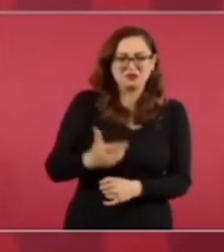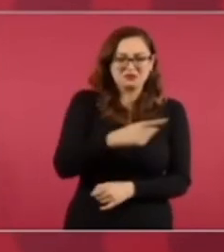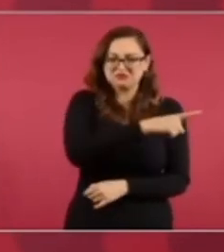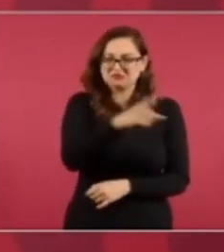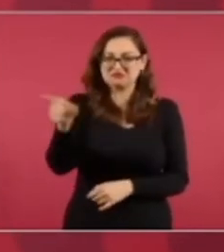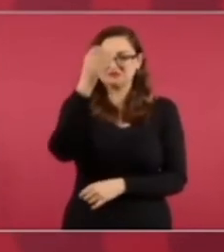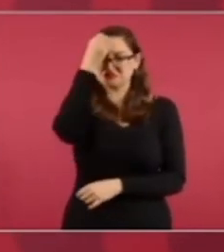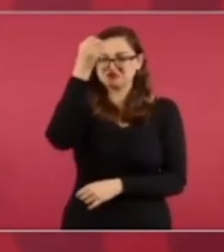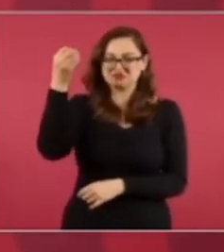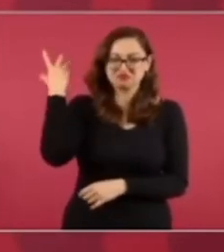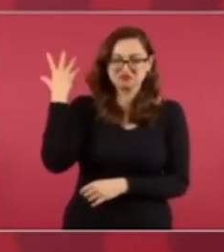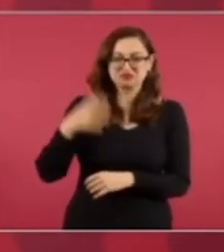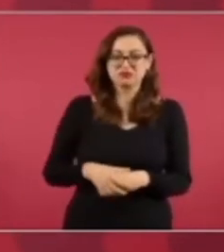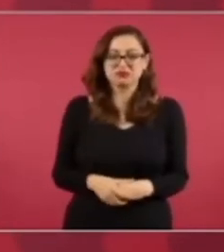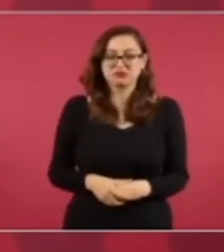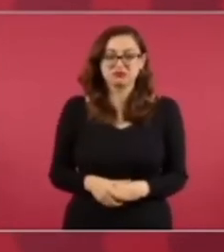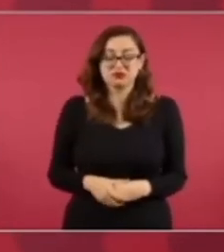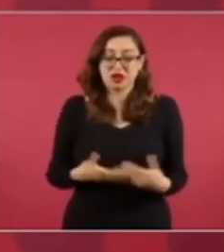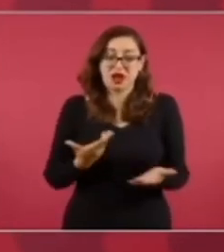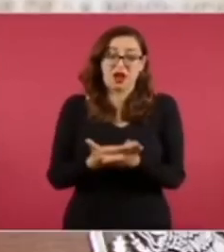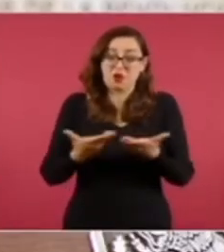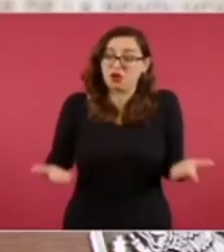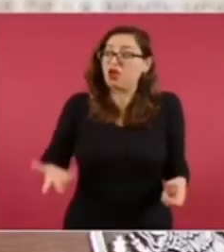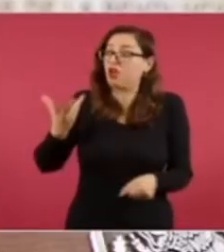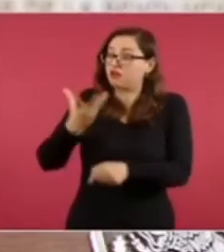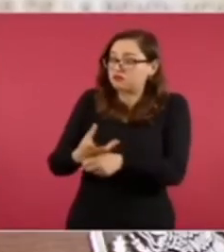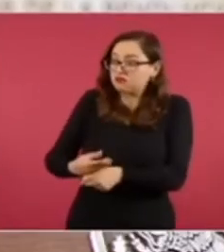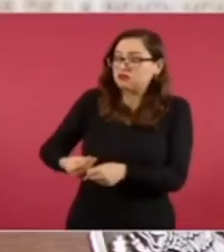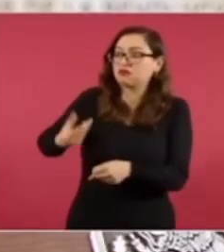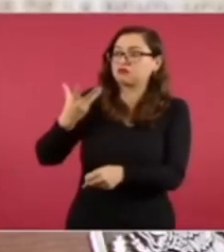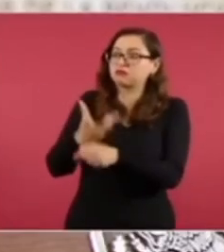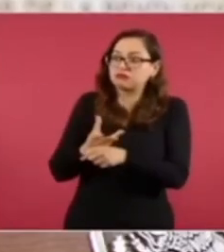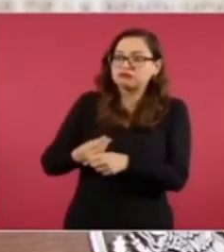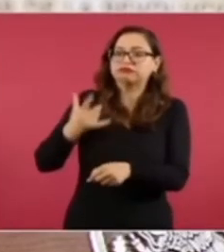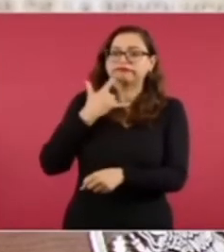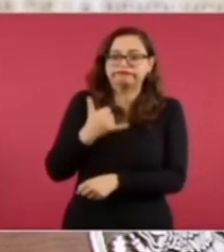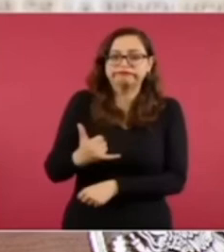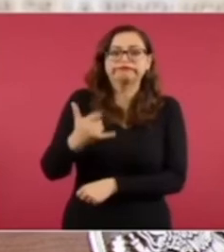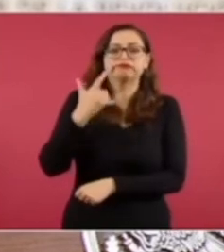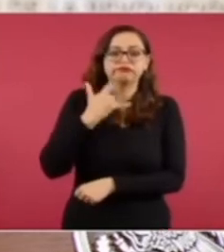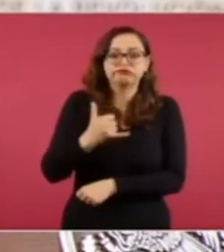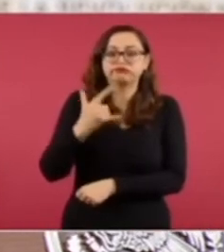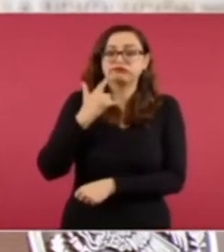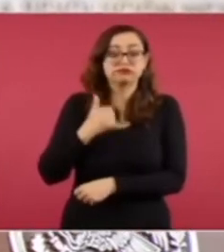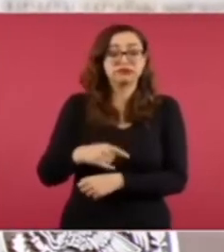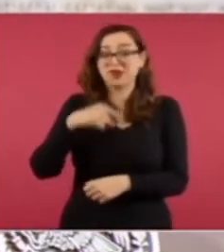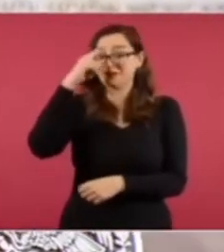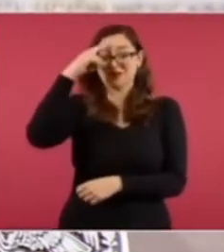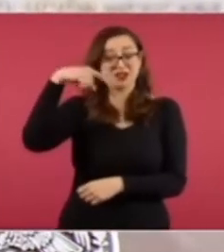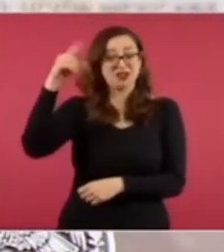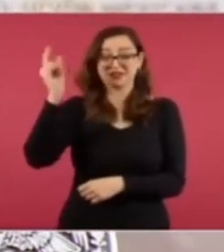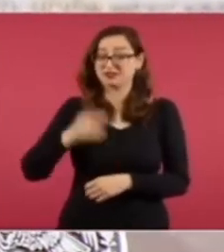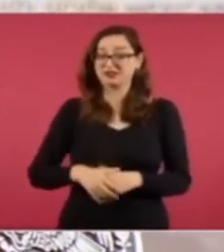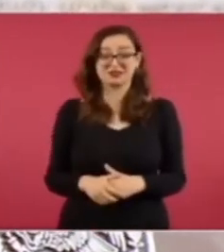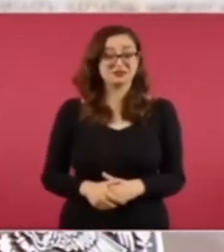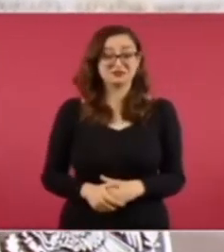Entonces, ahí vamos. No, es fácil por eso,